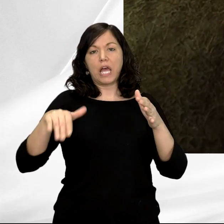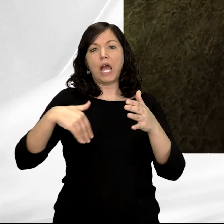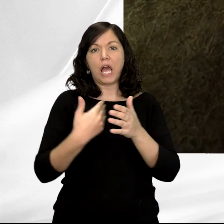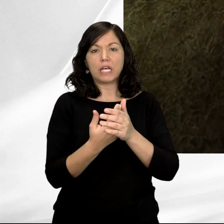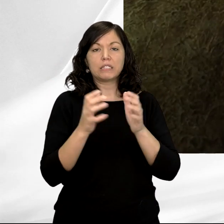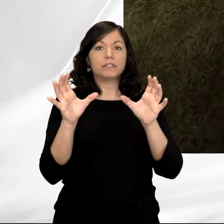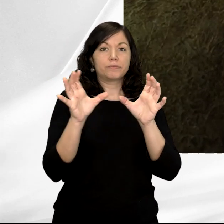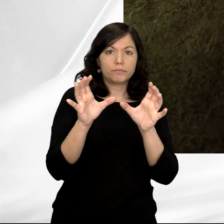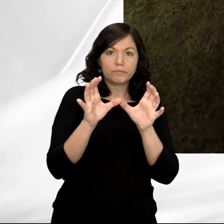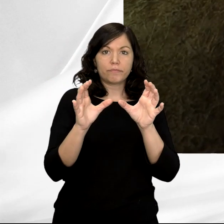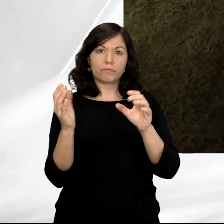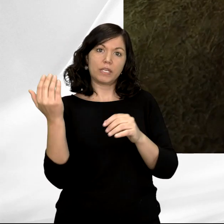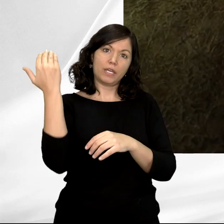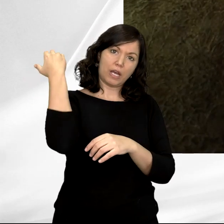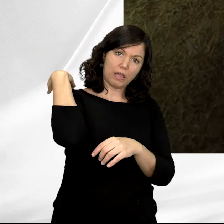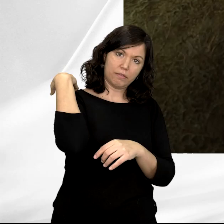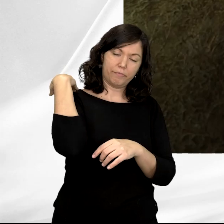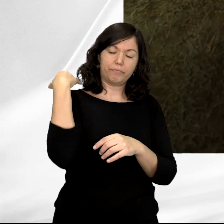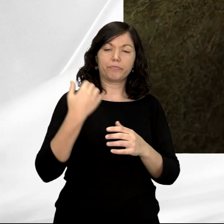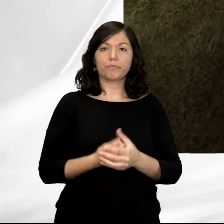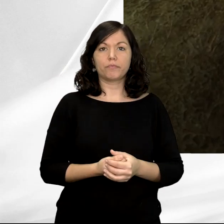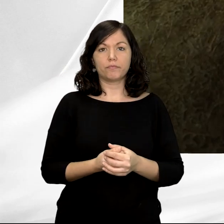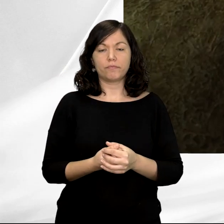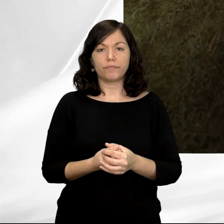trasero que se va hacia la parte superior del bloque.